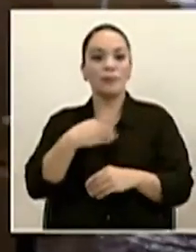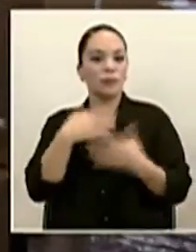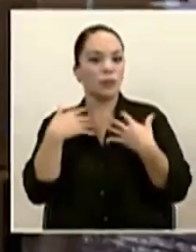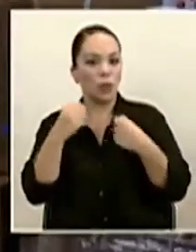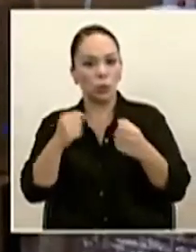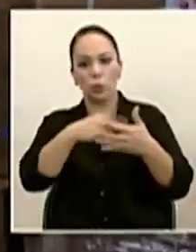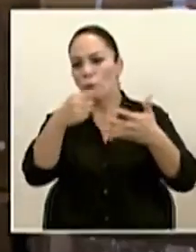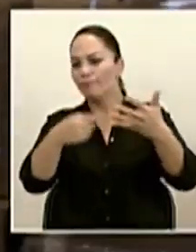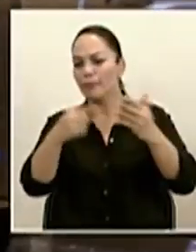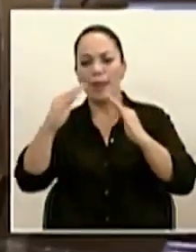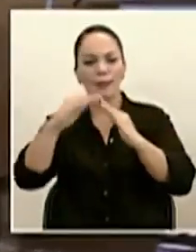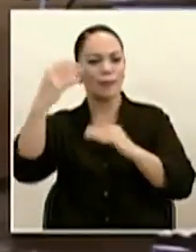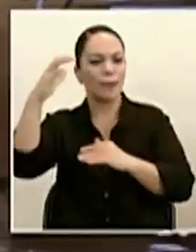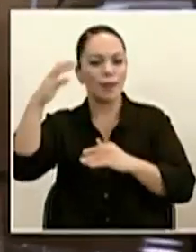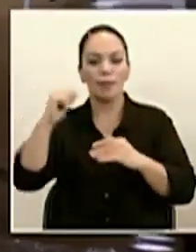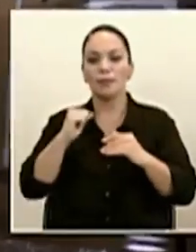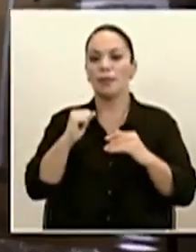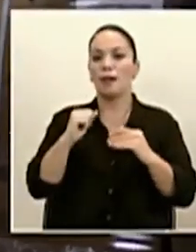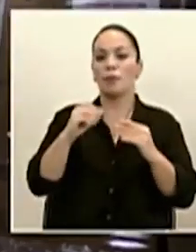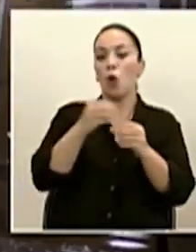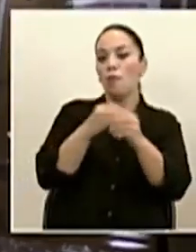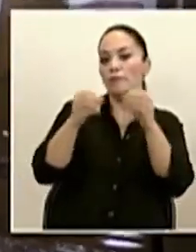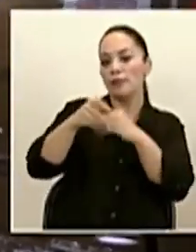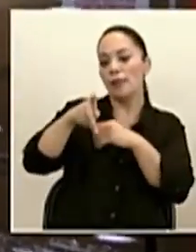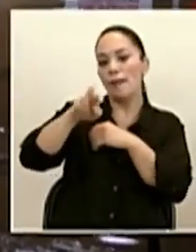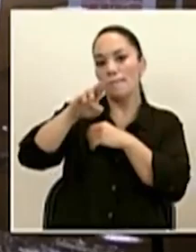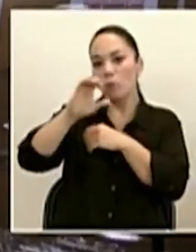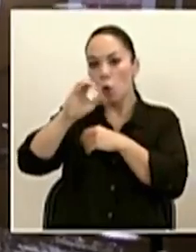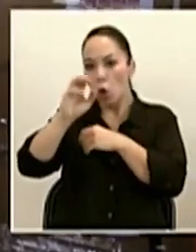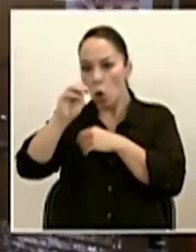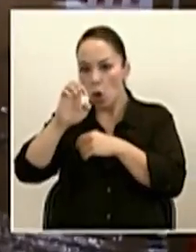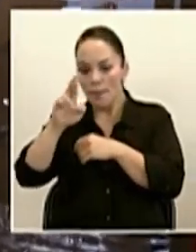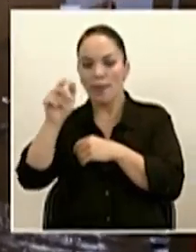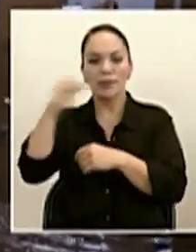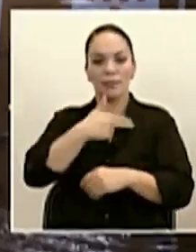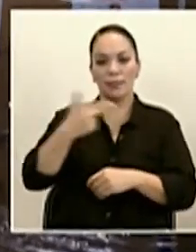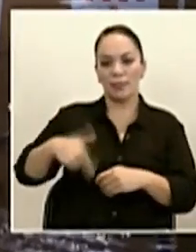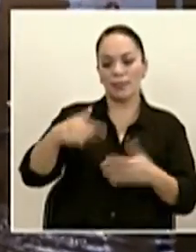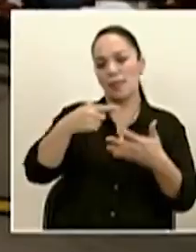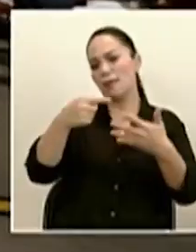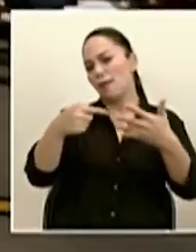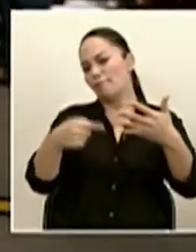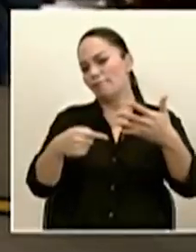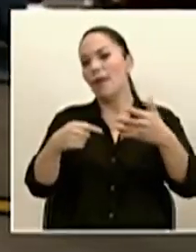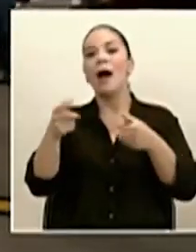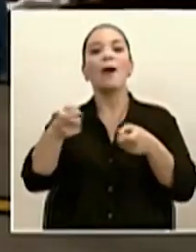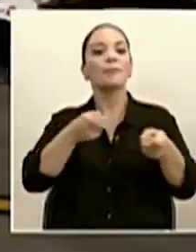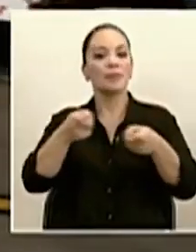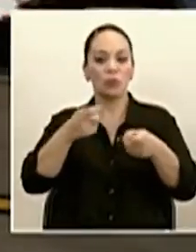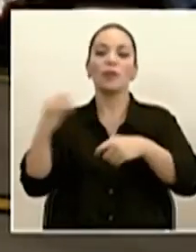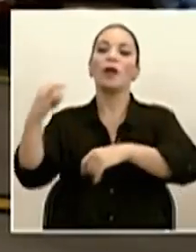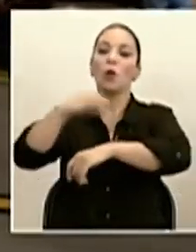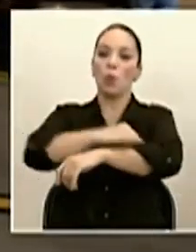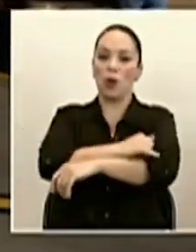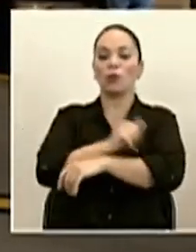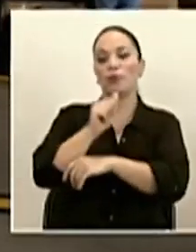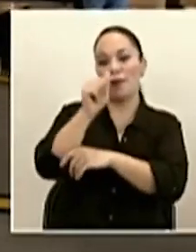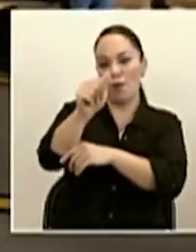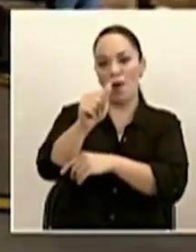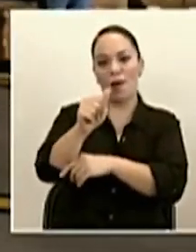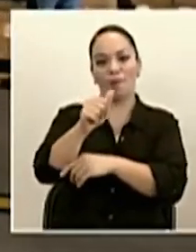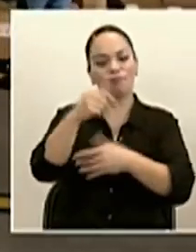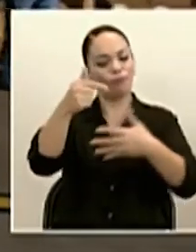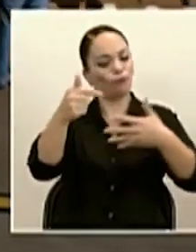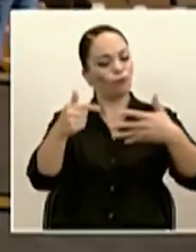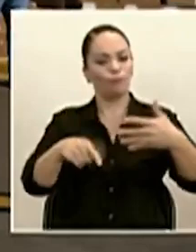Cancillería, la Oficina de Procomer en China y la Administración del Aeropuerto Juan Santa María que nos